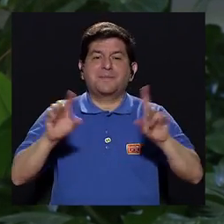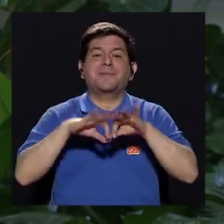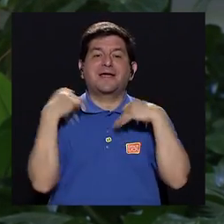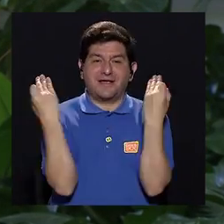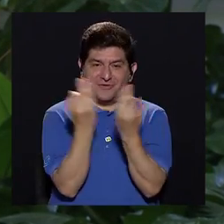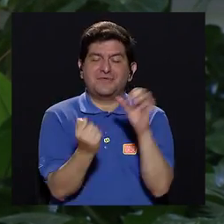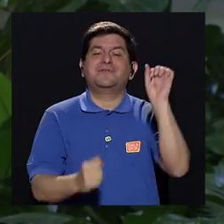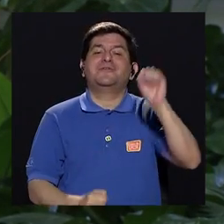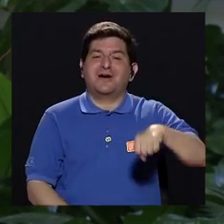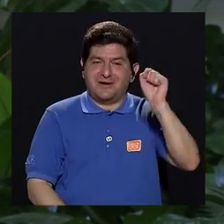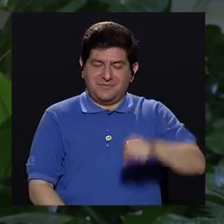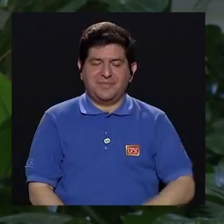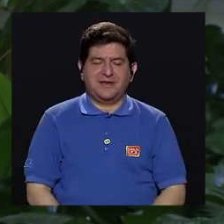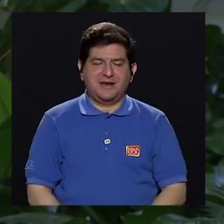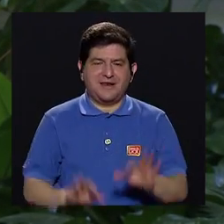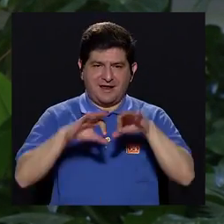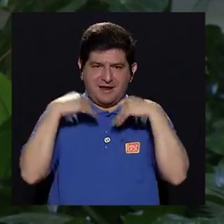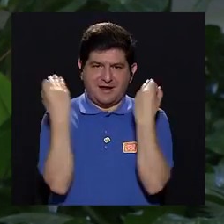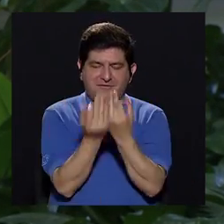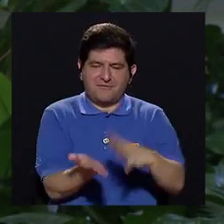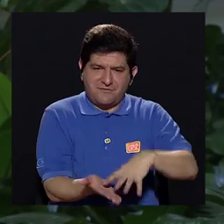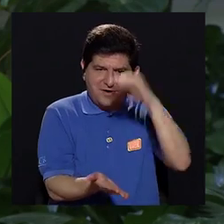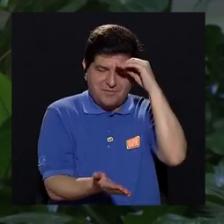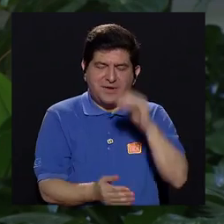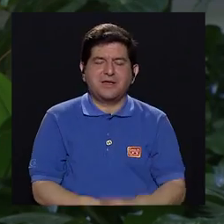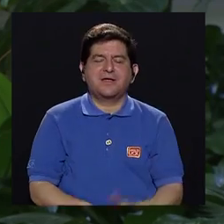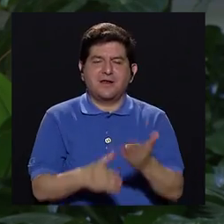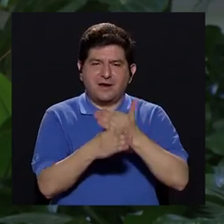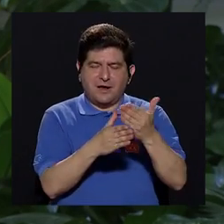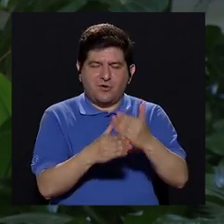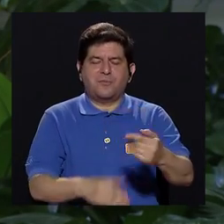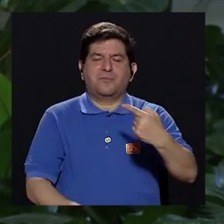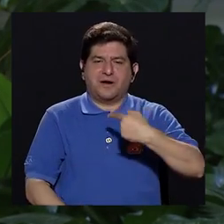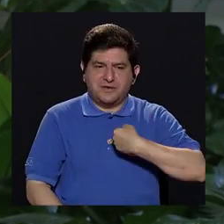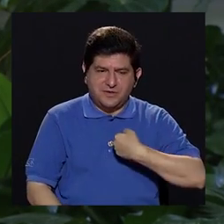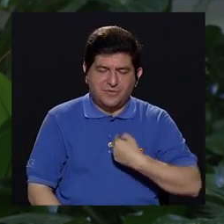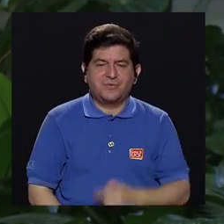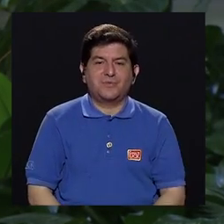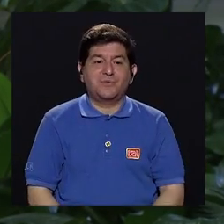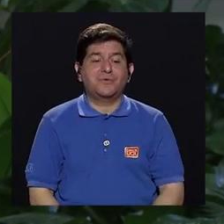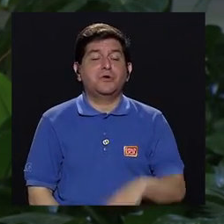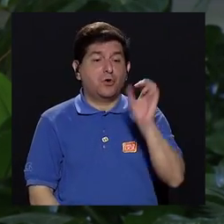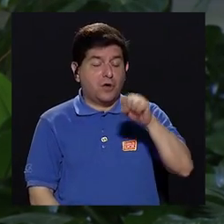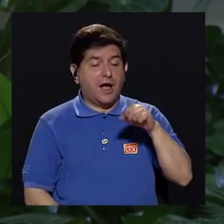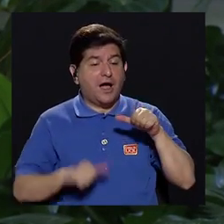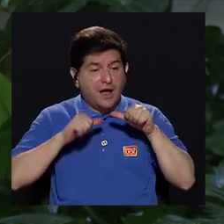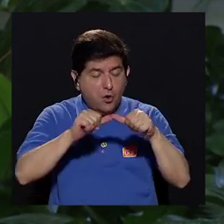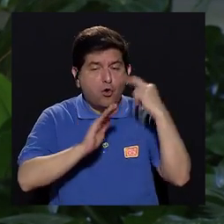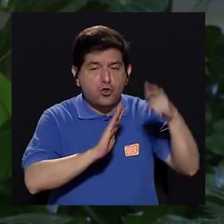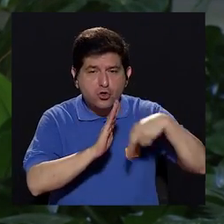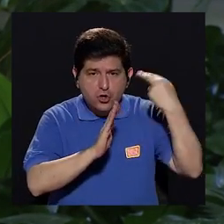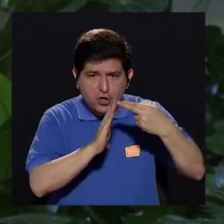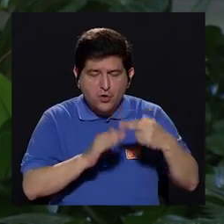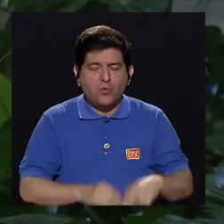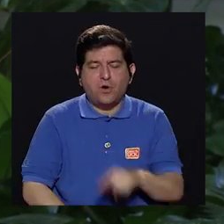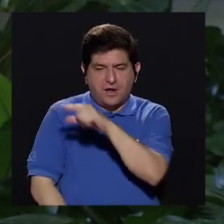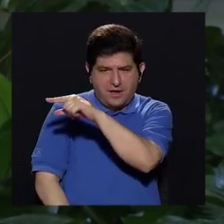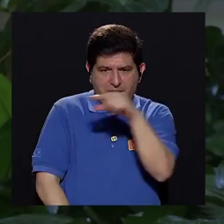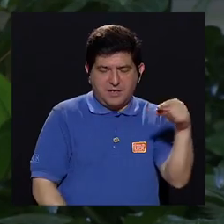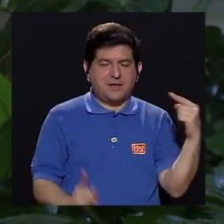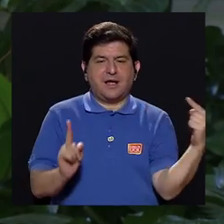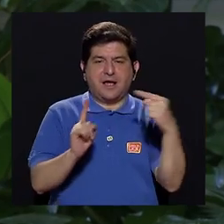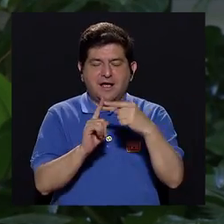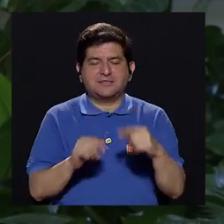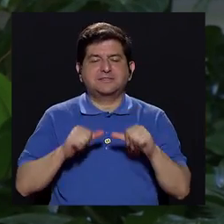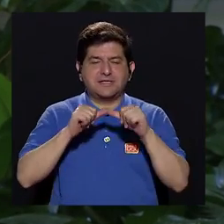familia sí entonces la familia aprende y comparte con uno y comparte el proceso terapéutico y sigue el rol el resto de la semana